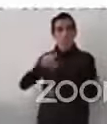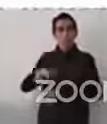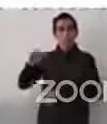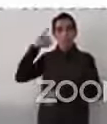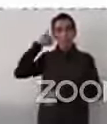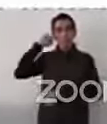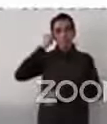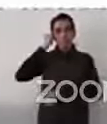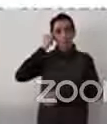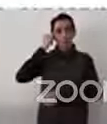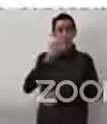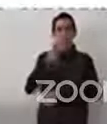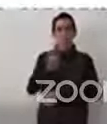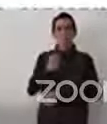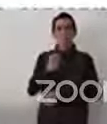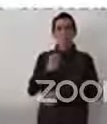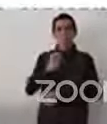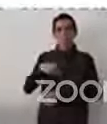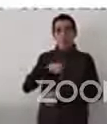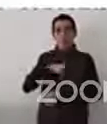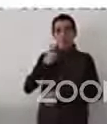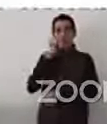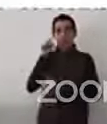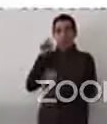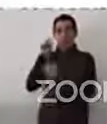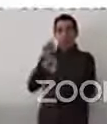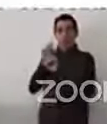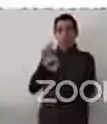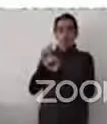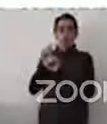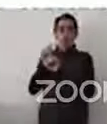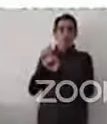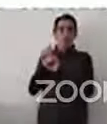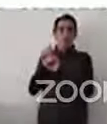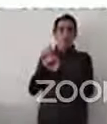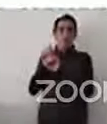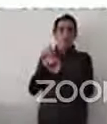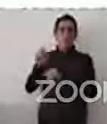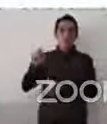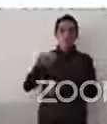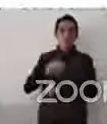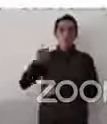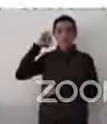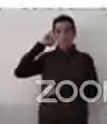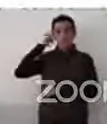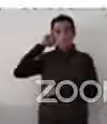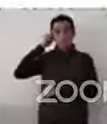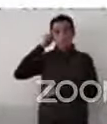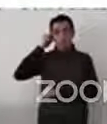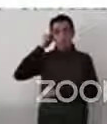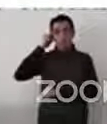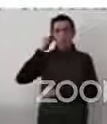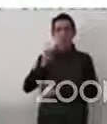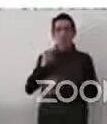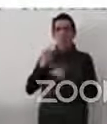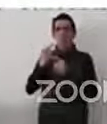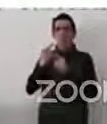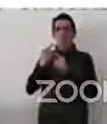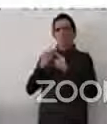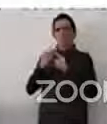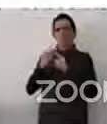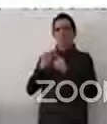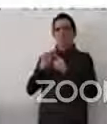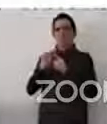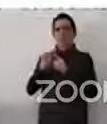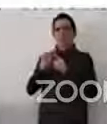definición en donde reconoce a pueblos indígenas por el hecho de descender de poblaciones que habitaban en el país o región